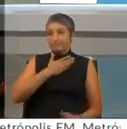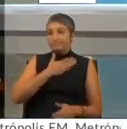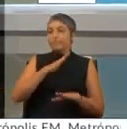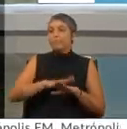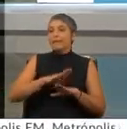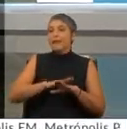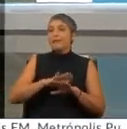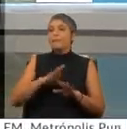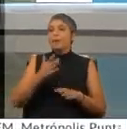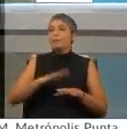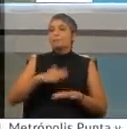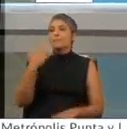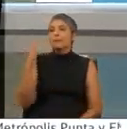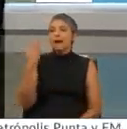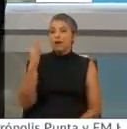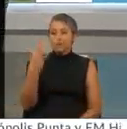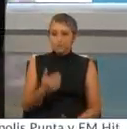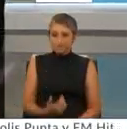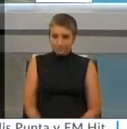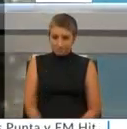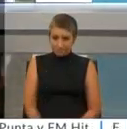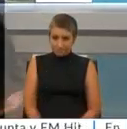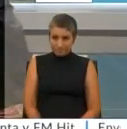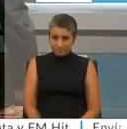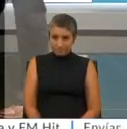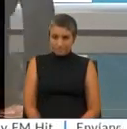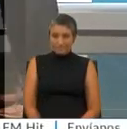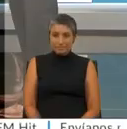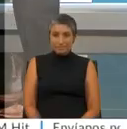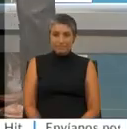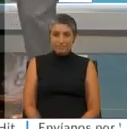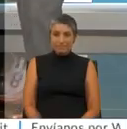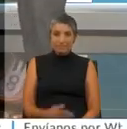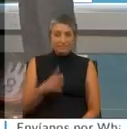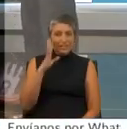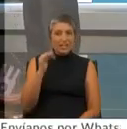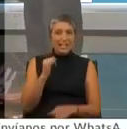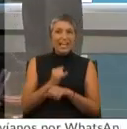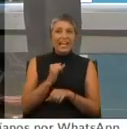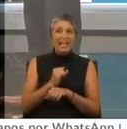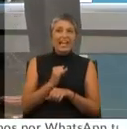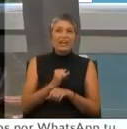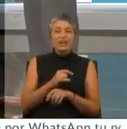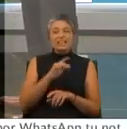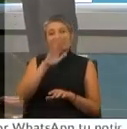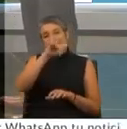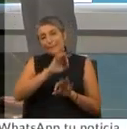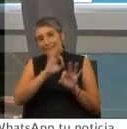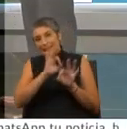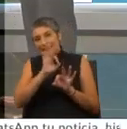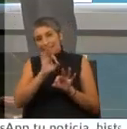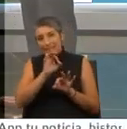por una mano, el gran problema de esta mano, me parece que acá el error más grande fue no llamar a Matonte a que él la vea y la decida. El